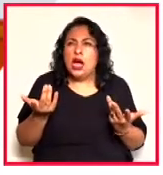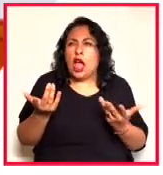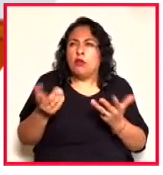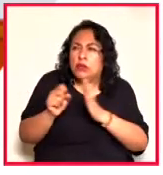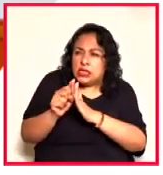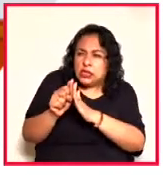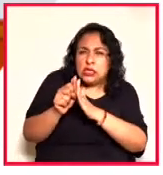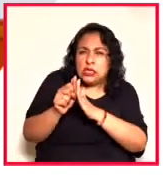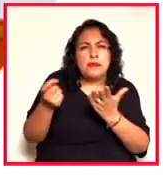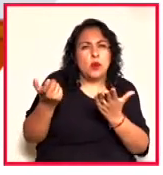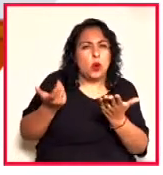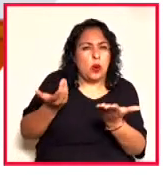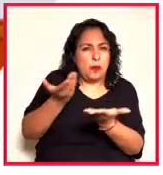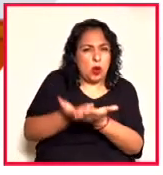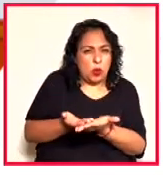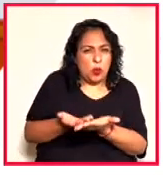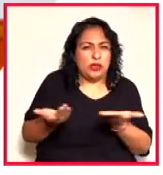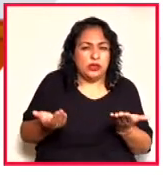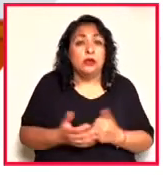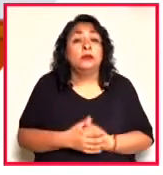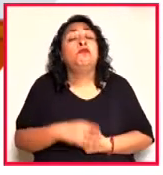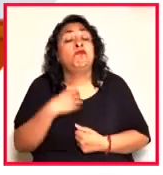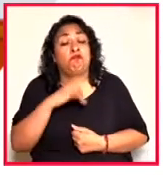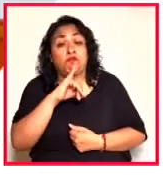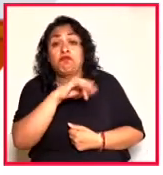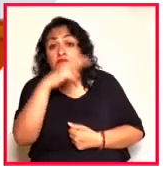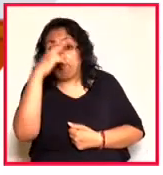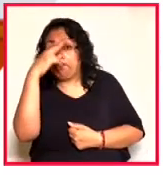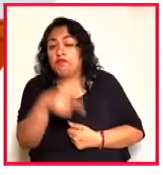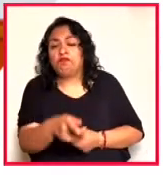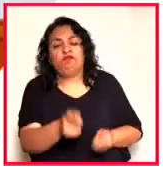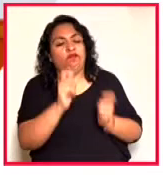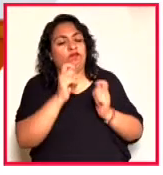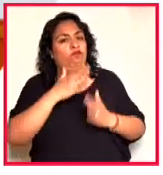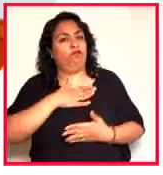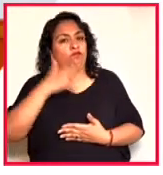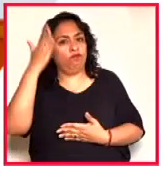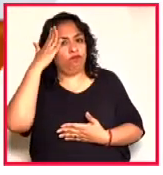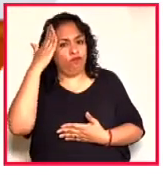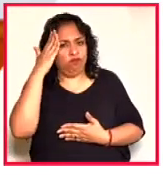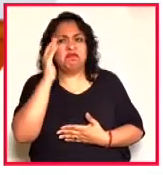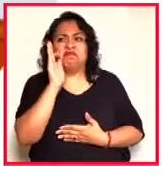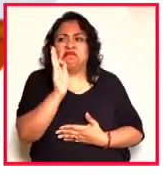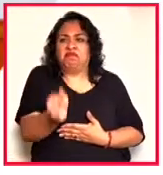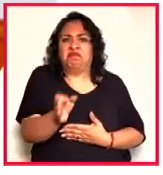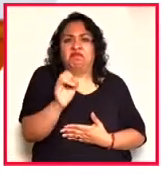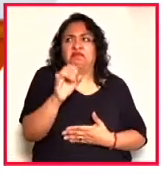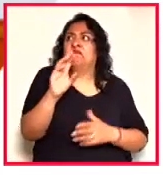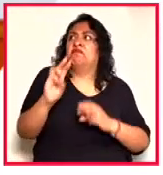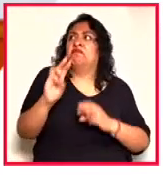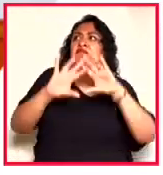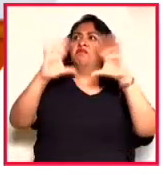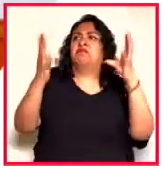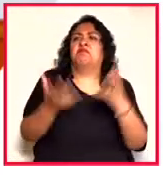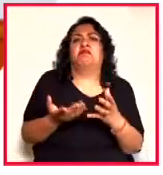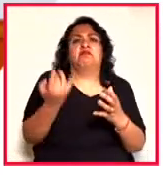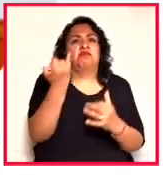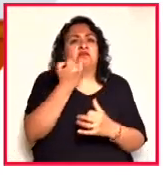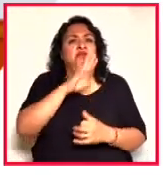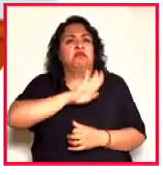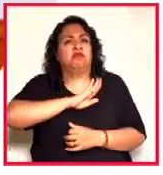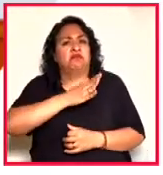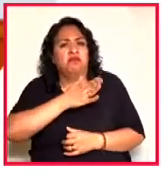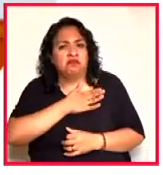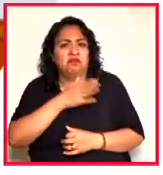esta propuesta, Edgardo. Sí, y México asume el liderazgo que le corresponde en el mundo hispanohablante de la cultura de Estados